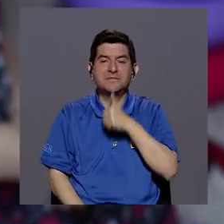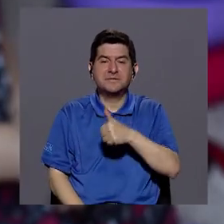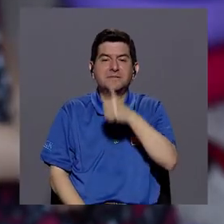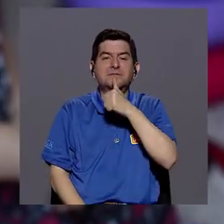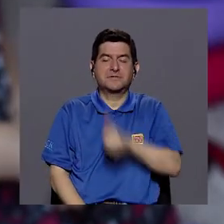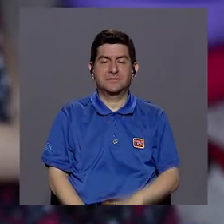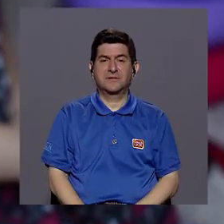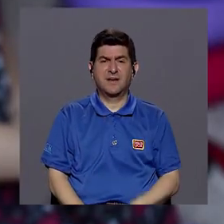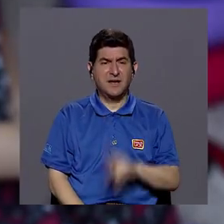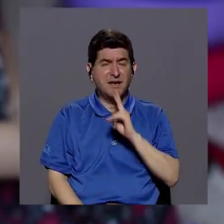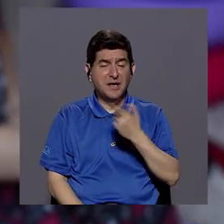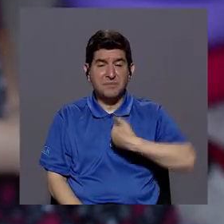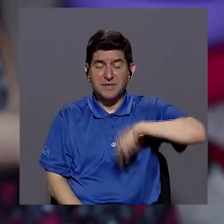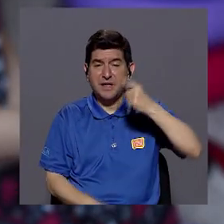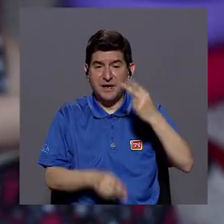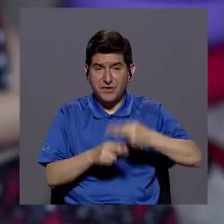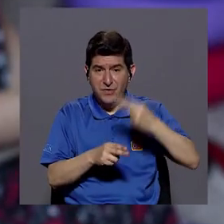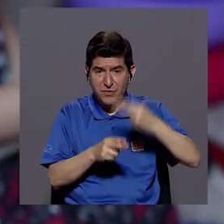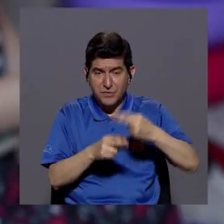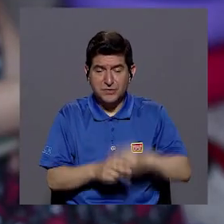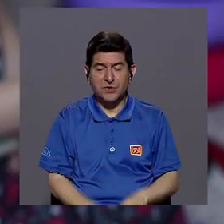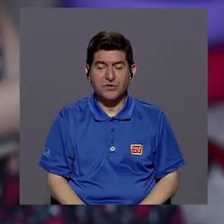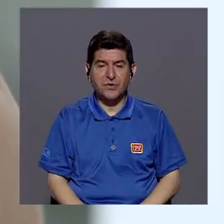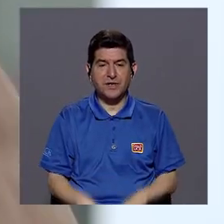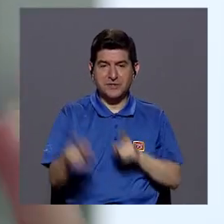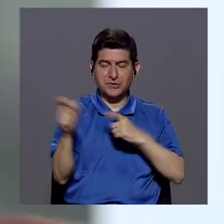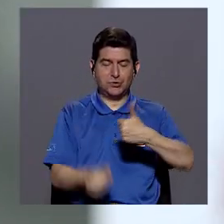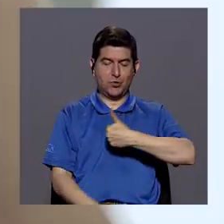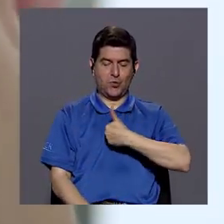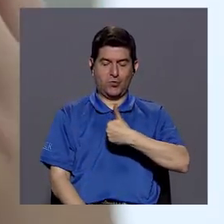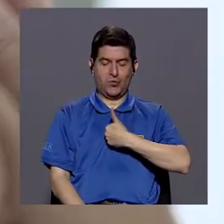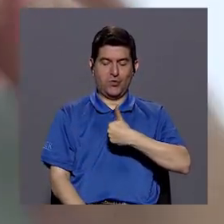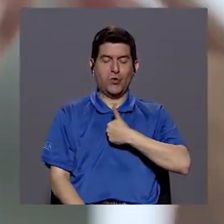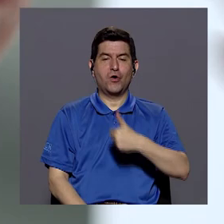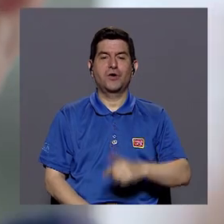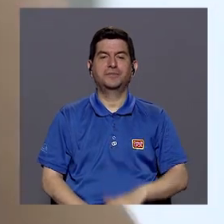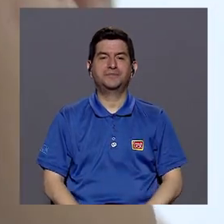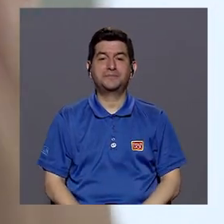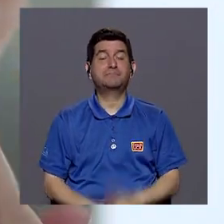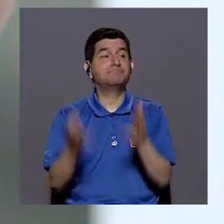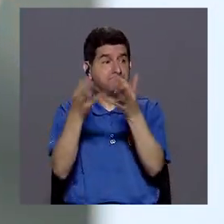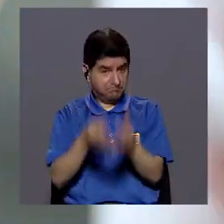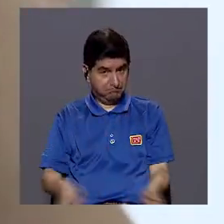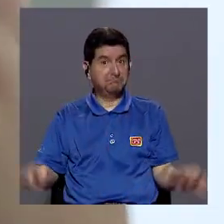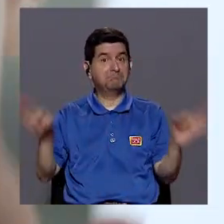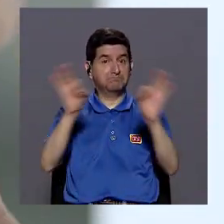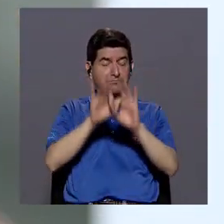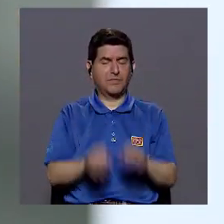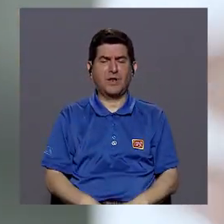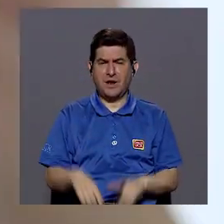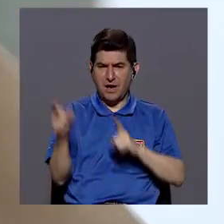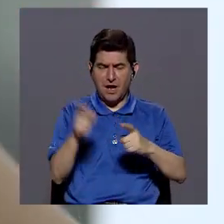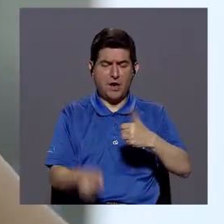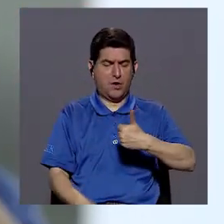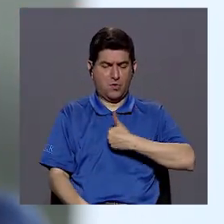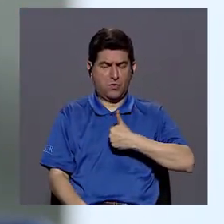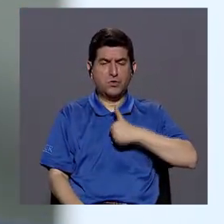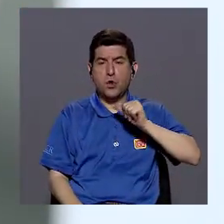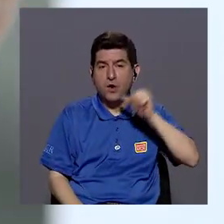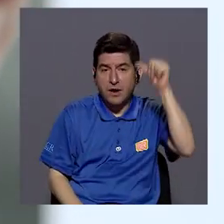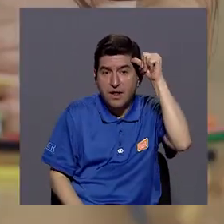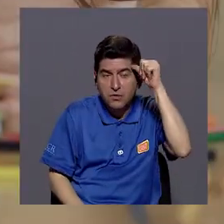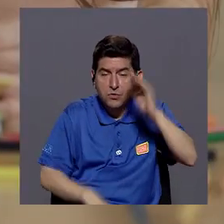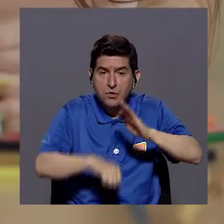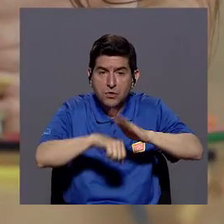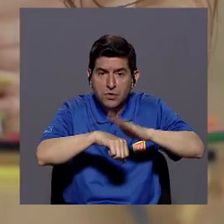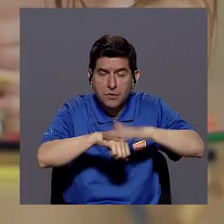paciencia, que en realidad nosotros le llamamos lo que es el autocontrol, ¿verdad? Que es muy importante y el autocontrol del adulto es lo que